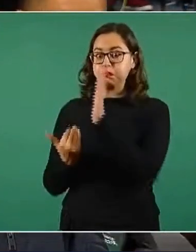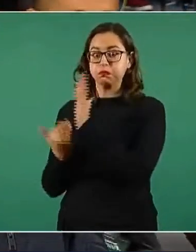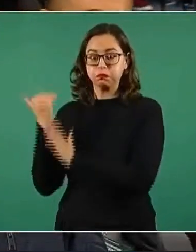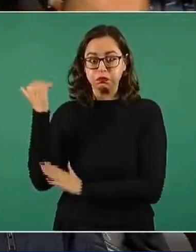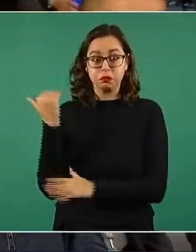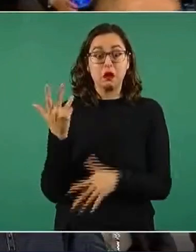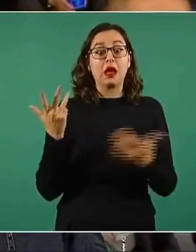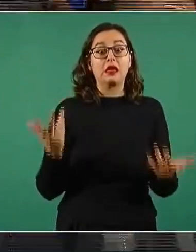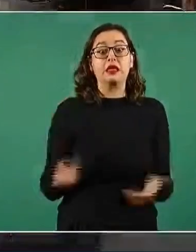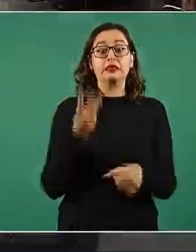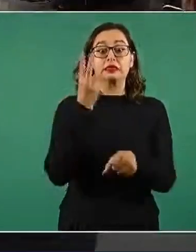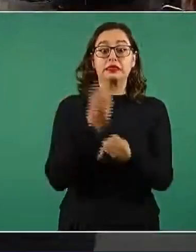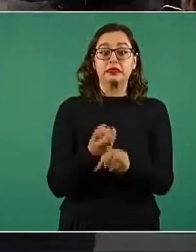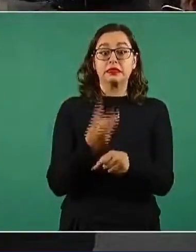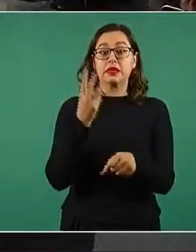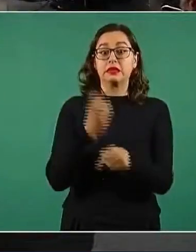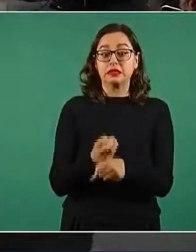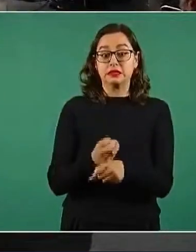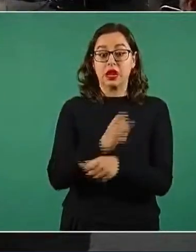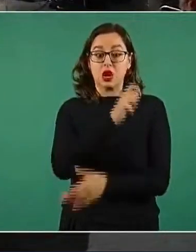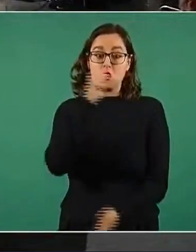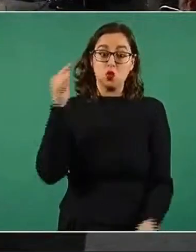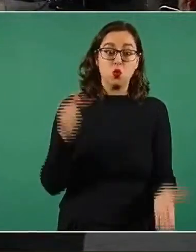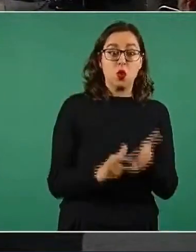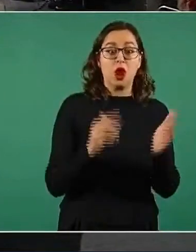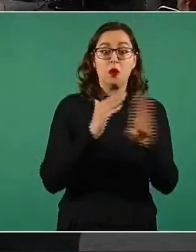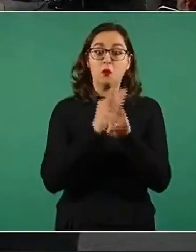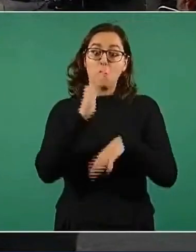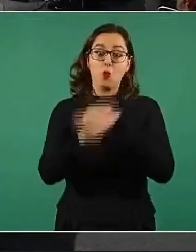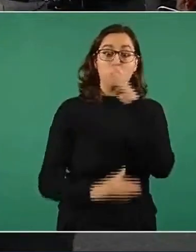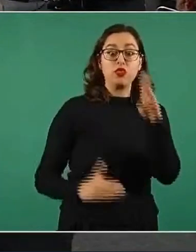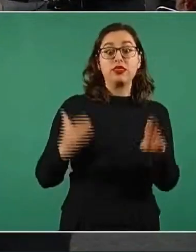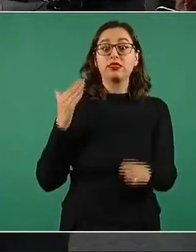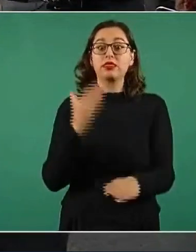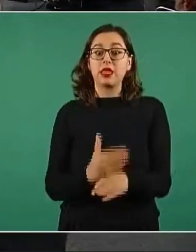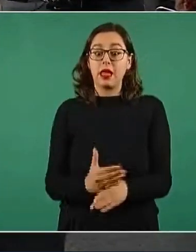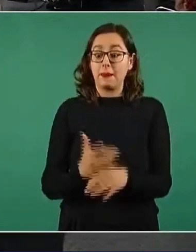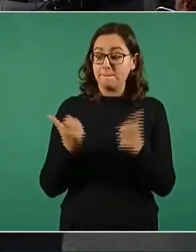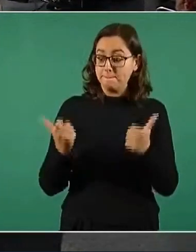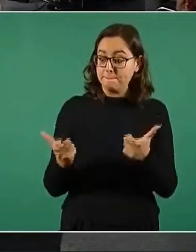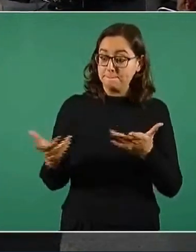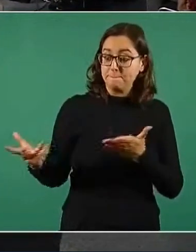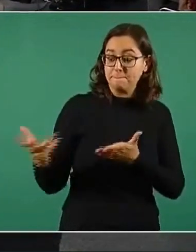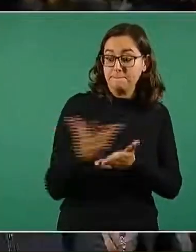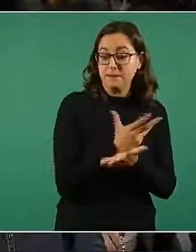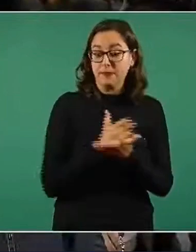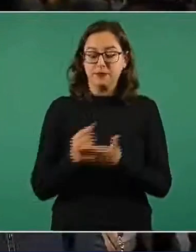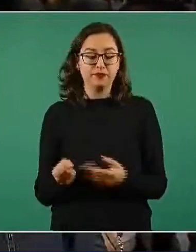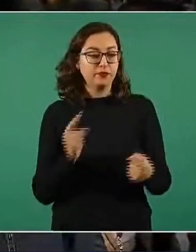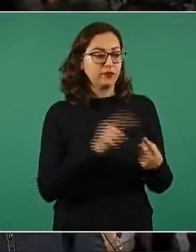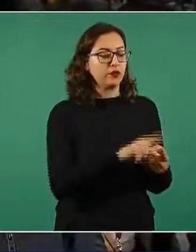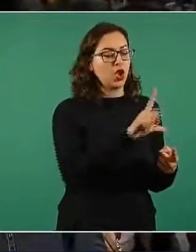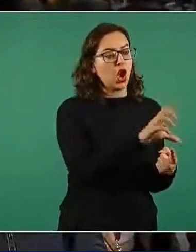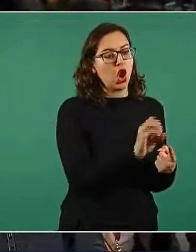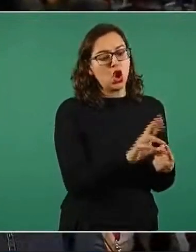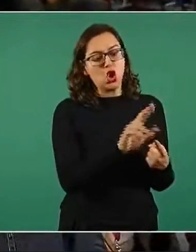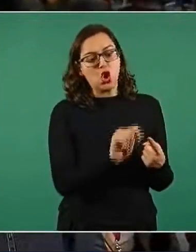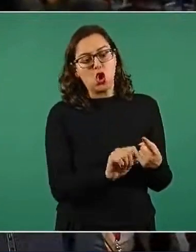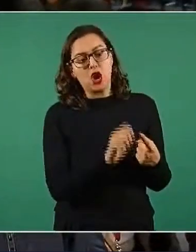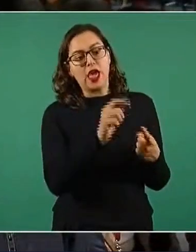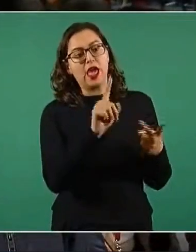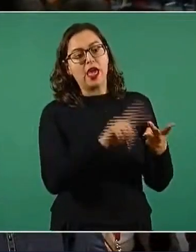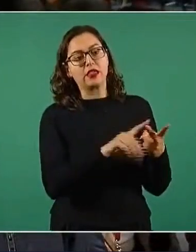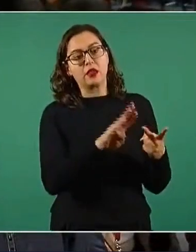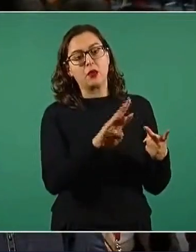eso nosotros estamos en el top tres mundial de crecimiento. Loret, Broso, Sarmiento, Joaquín,